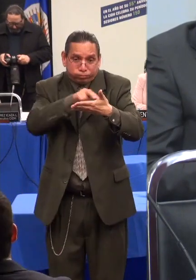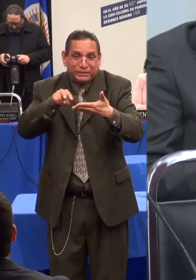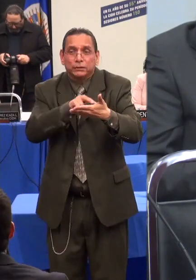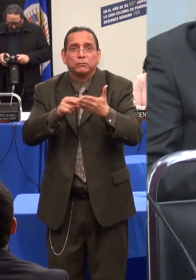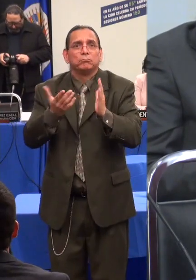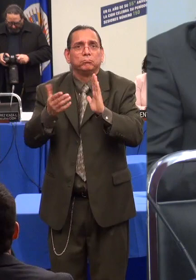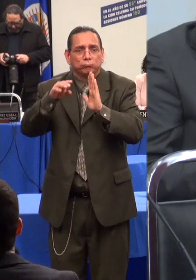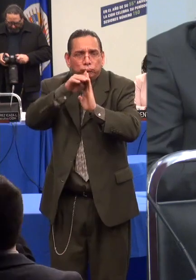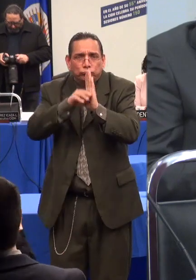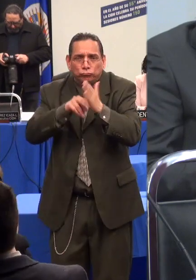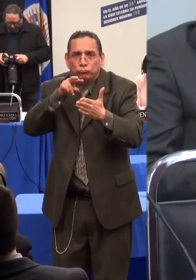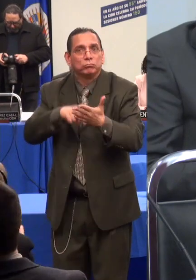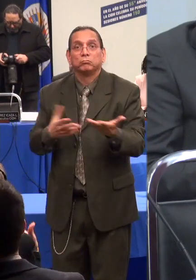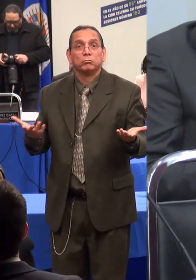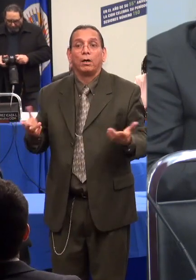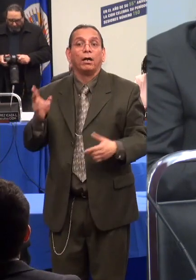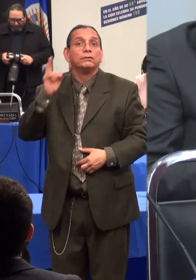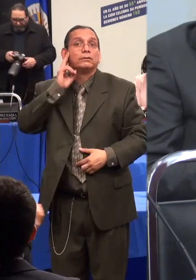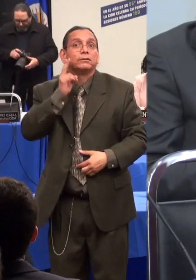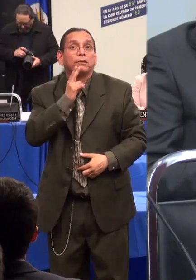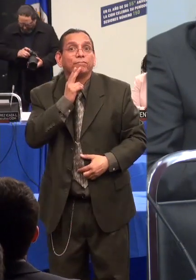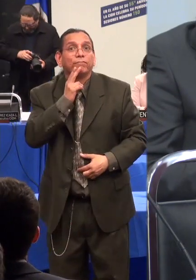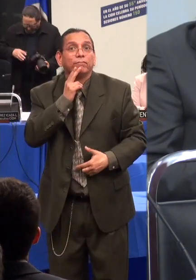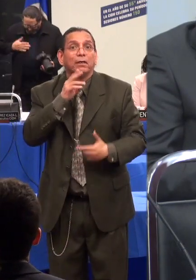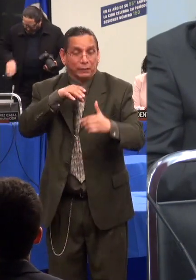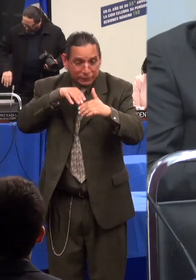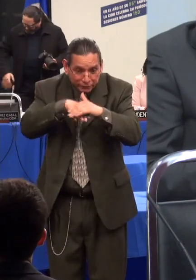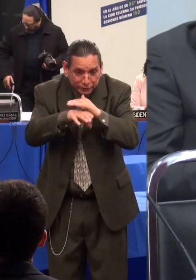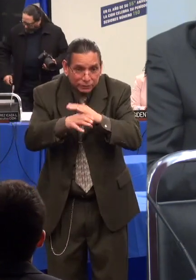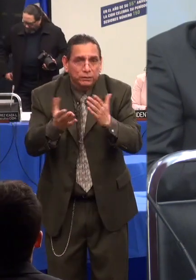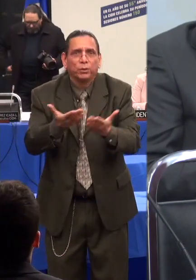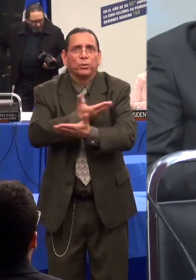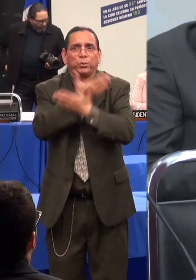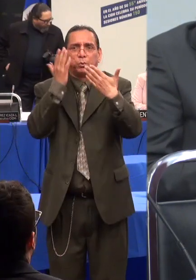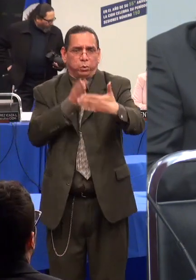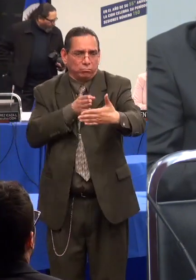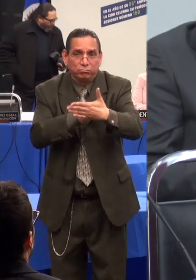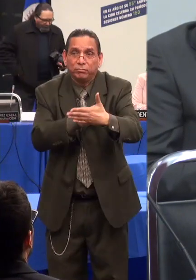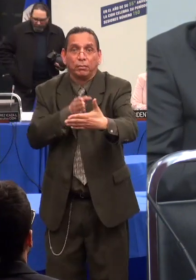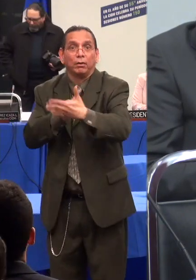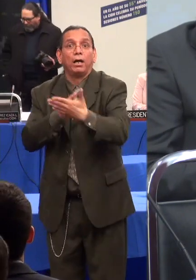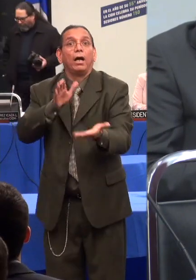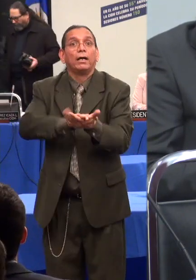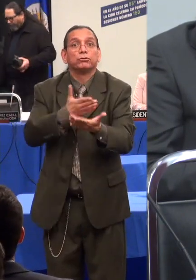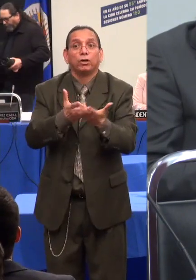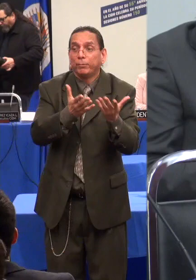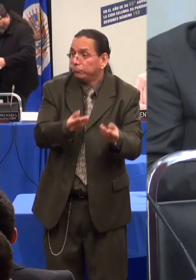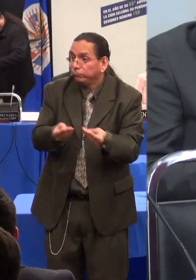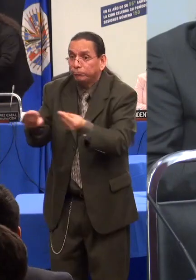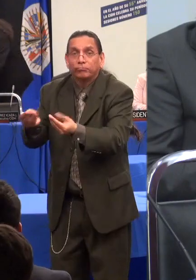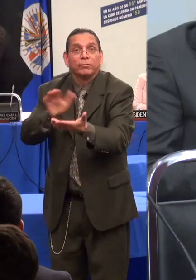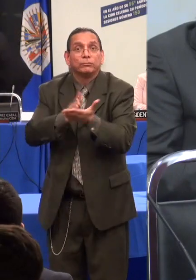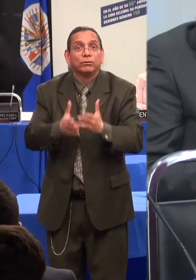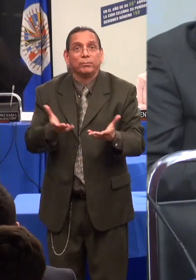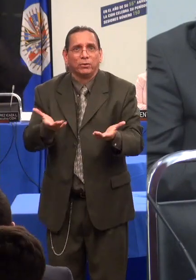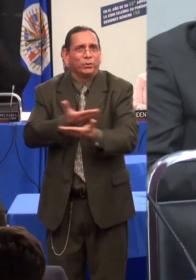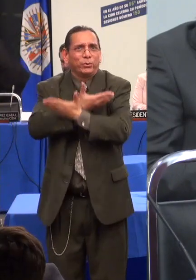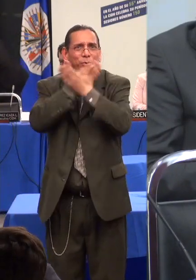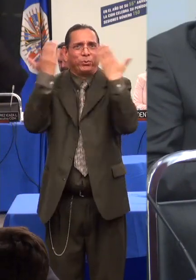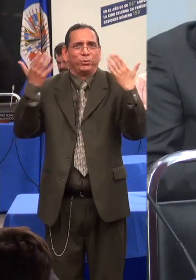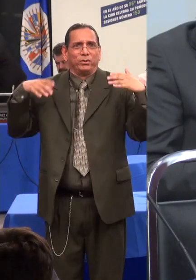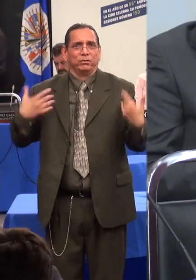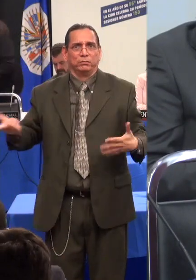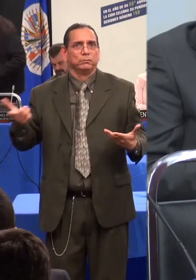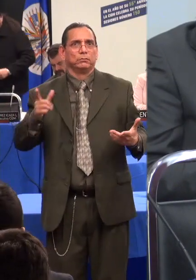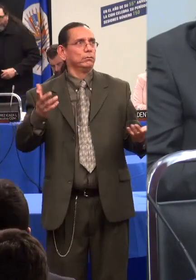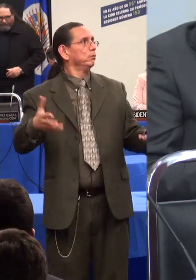colombianas, de guías a intérpretes, materiales de fácil lectura ni accesibilidad web. En segundo lugar, los contenidos